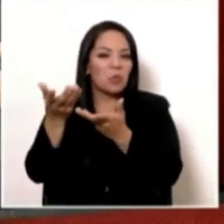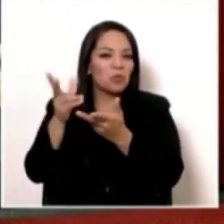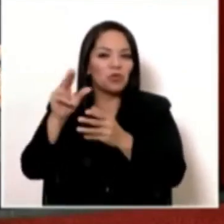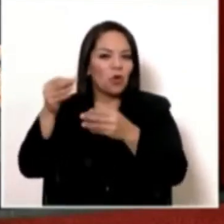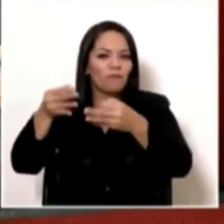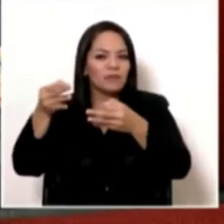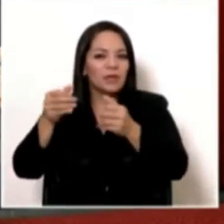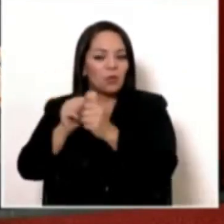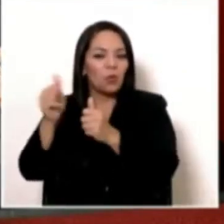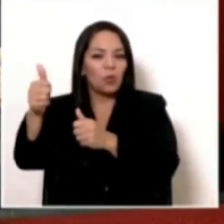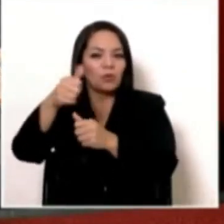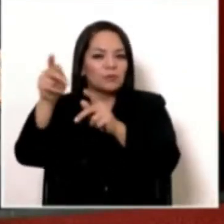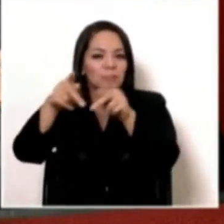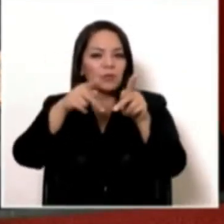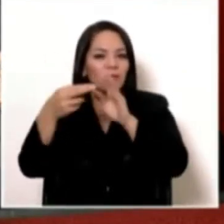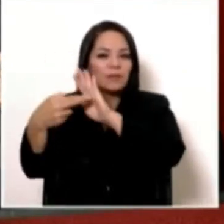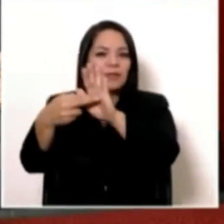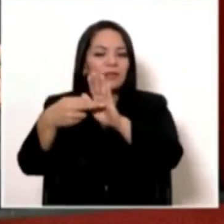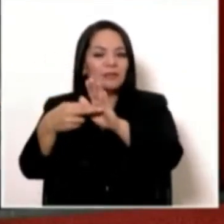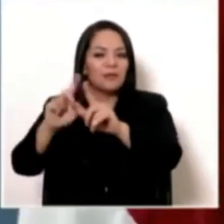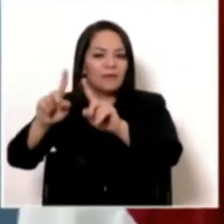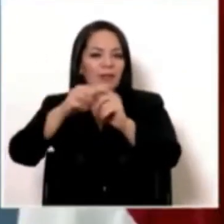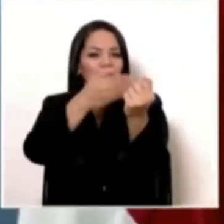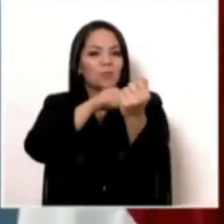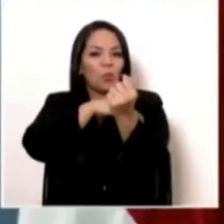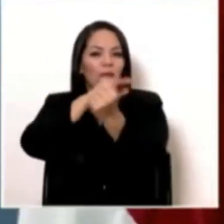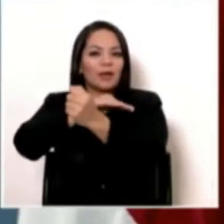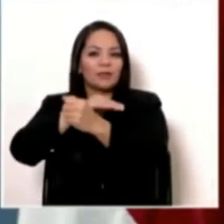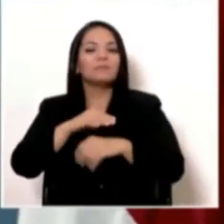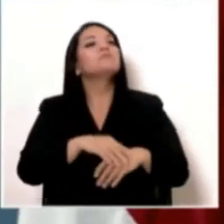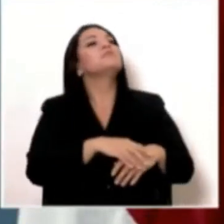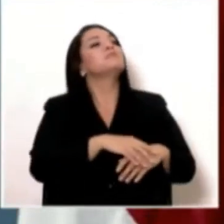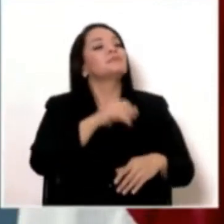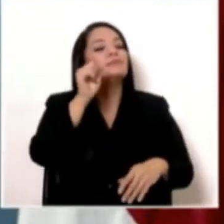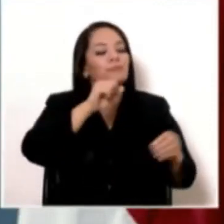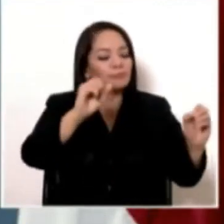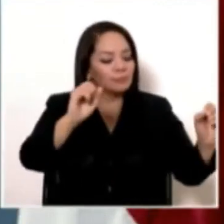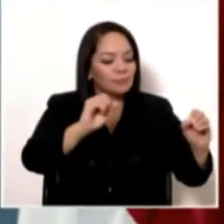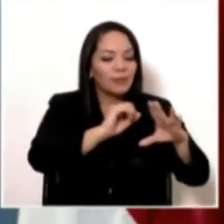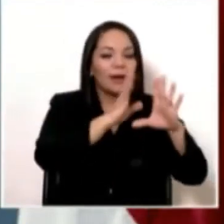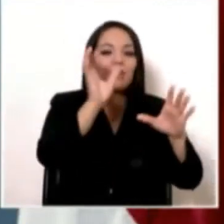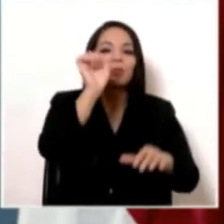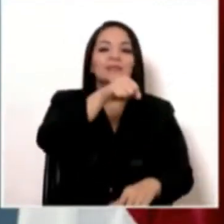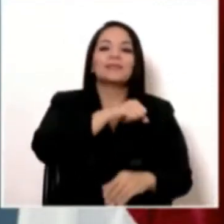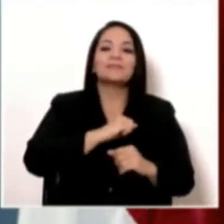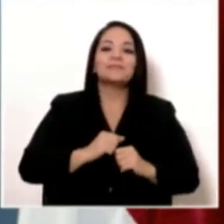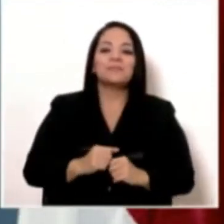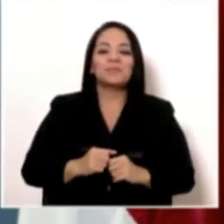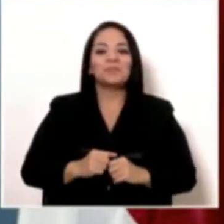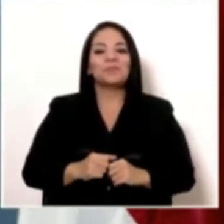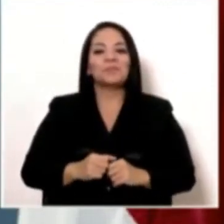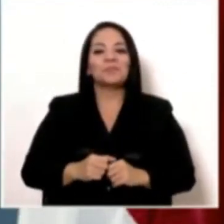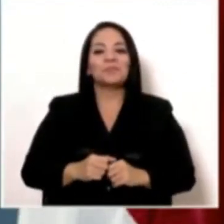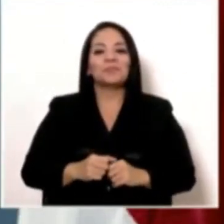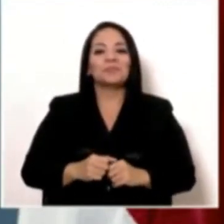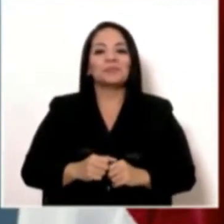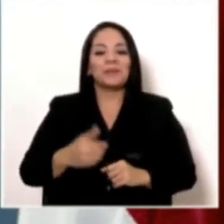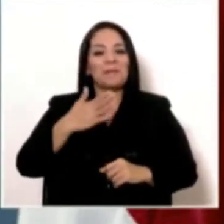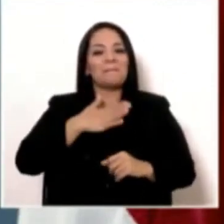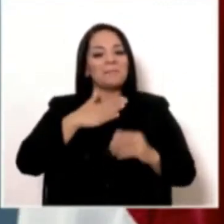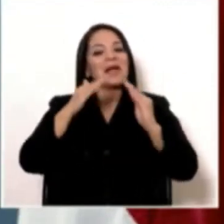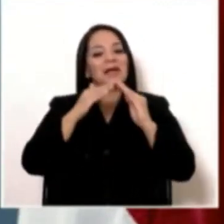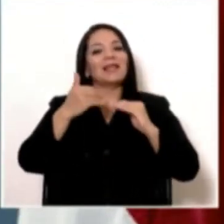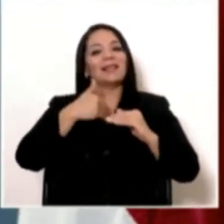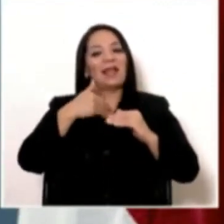oficial con otros representantes de los poderes. ¡Claro que sí! Yo tengo una terracita aquí, en mi